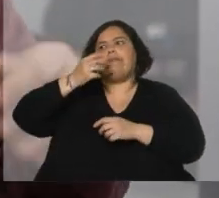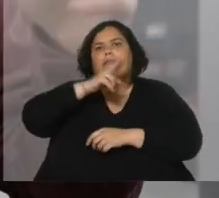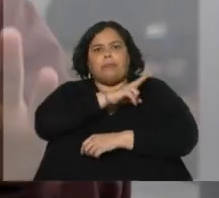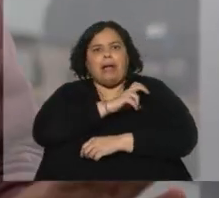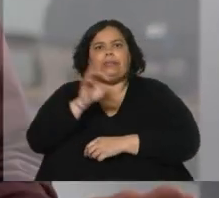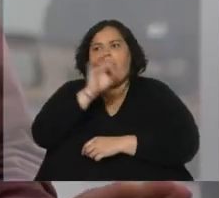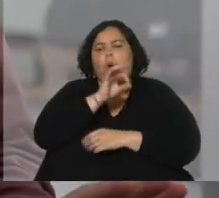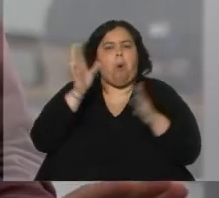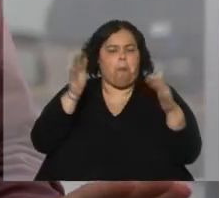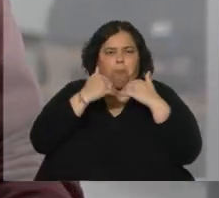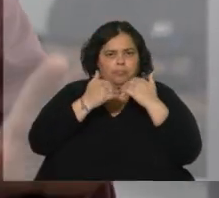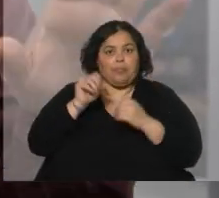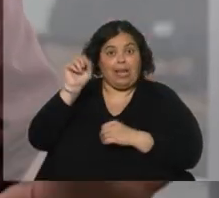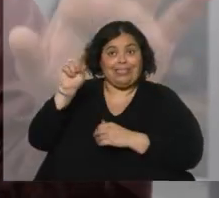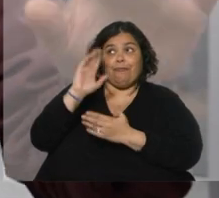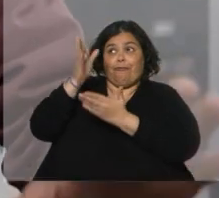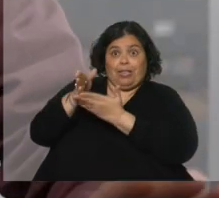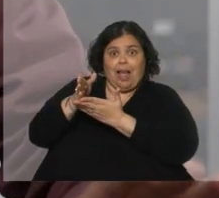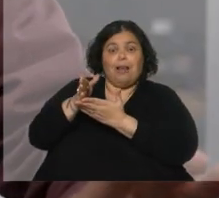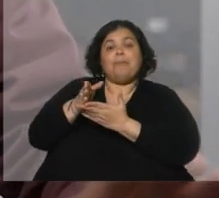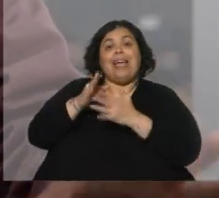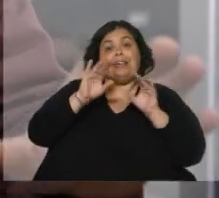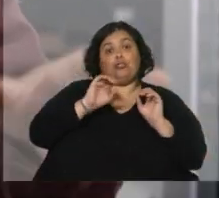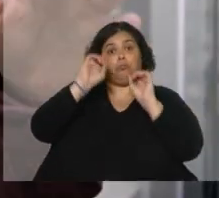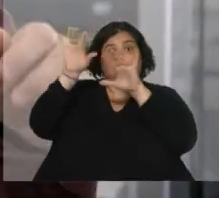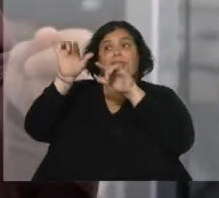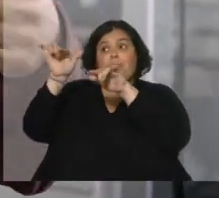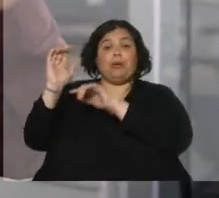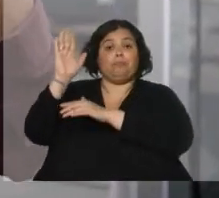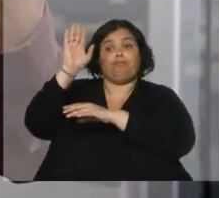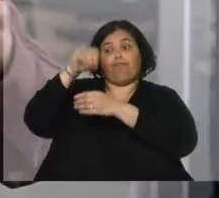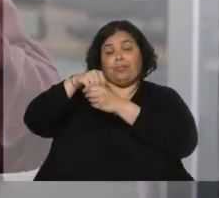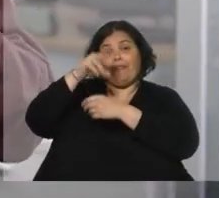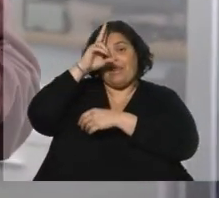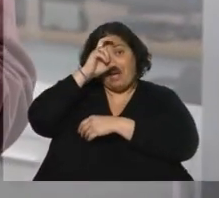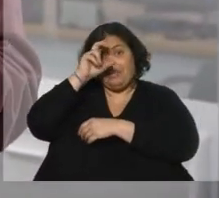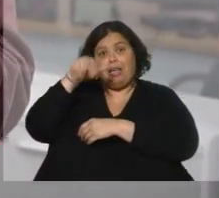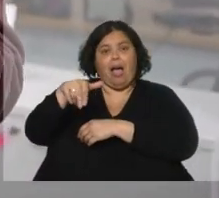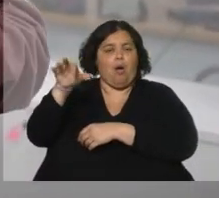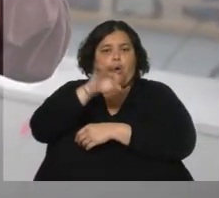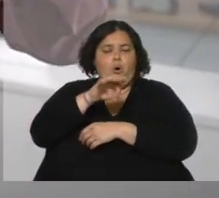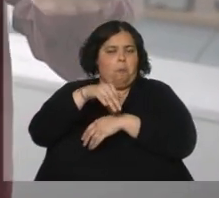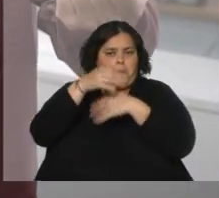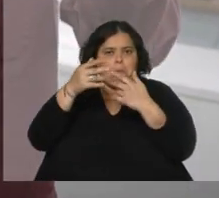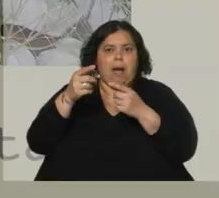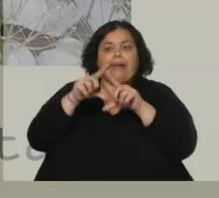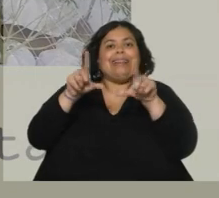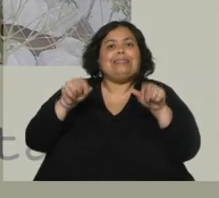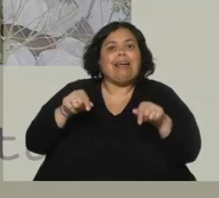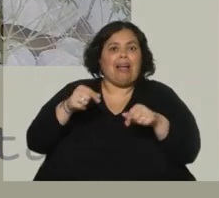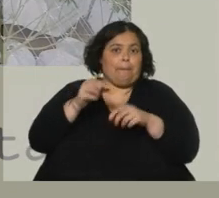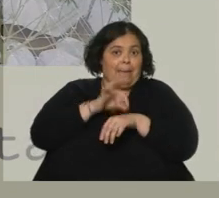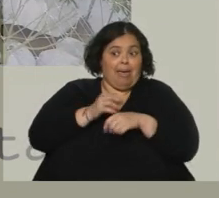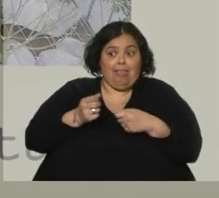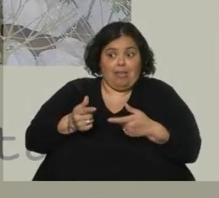Y ese es el camino final. O el producto termina yendo a la farmacia y el paciente con la receta va a la farmacia de Alemania